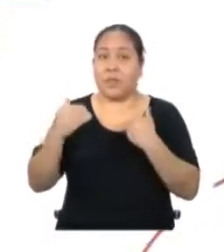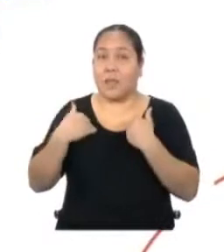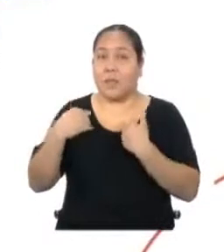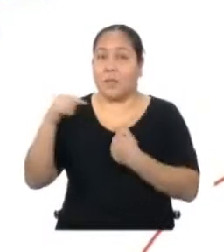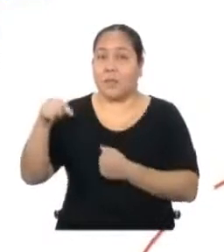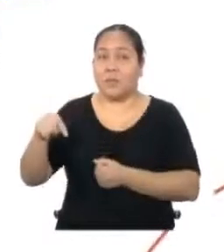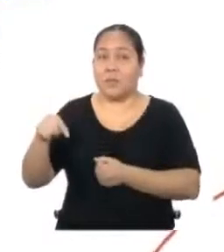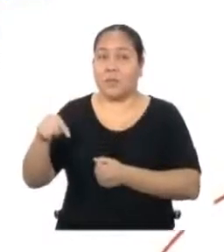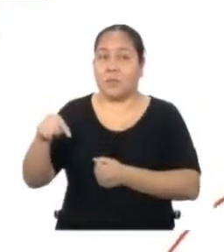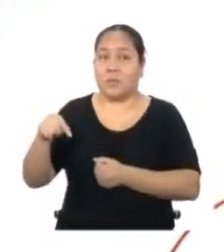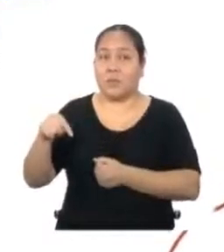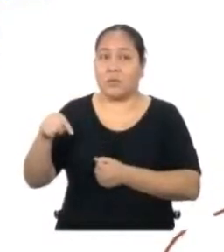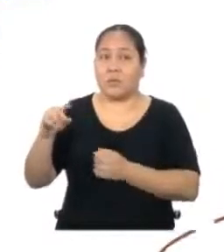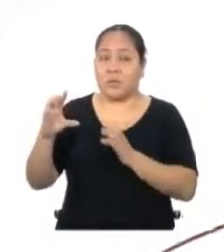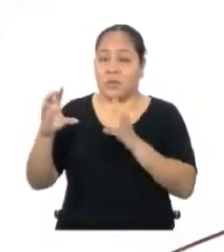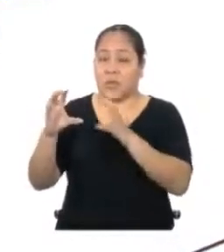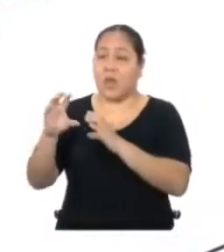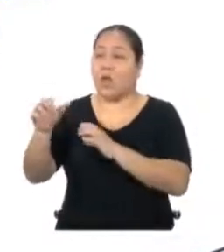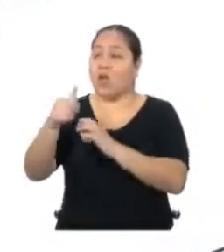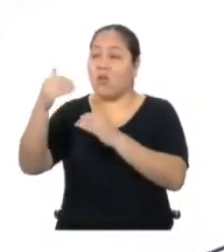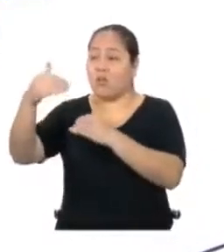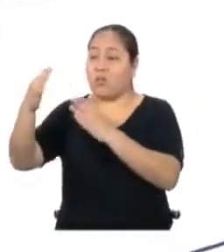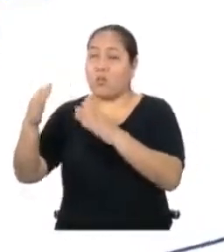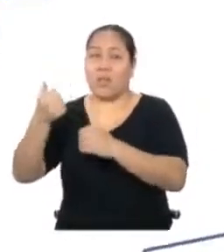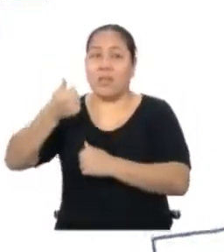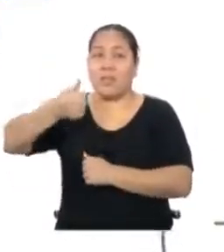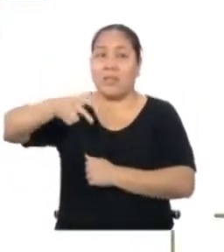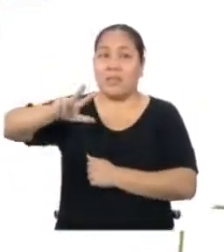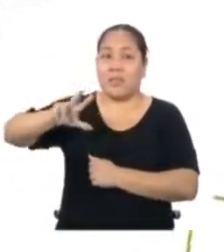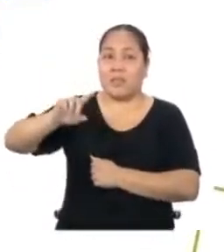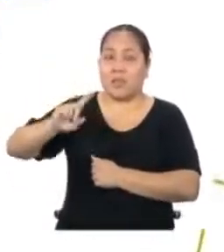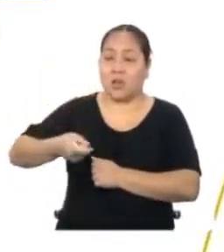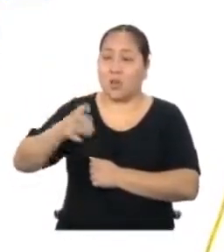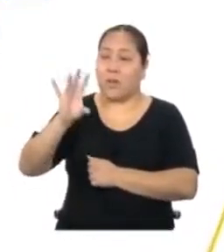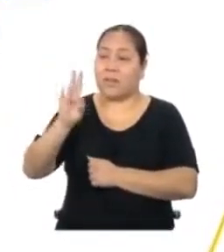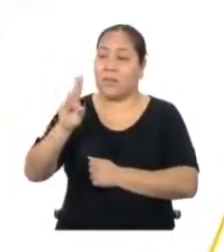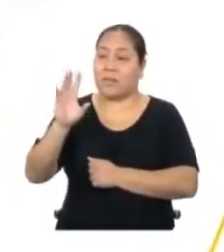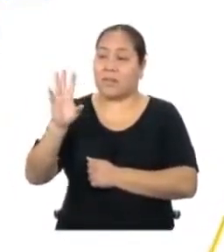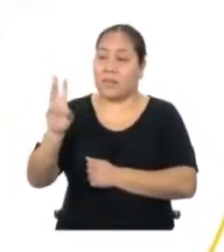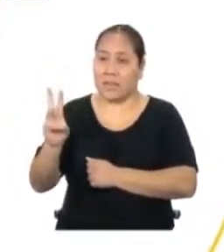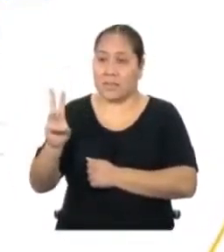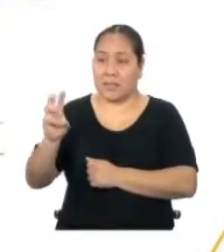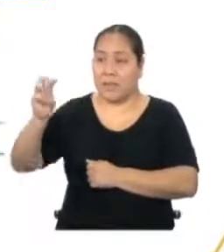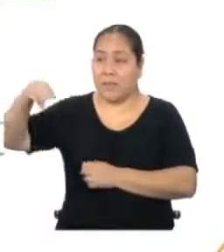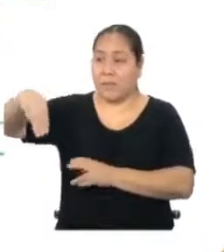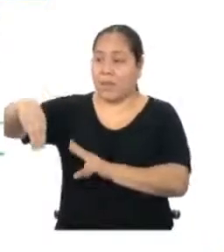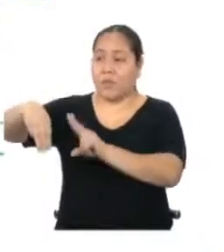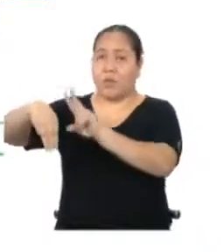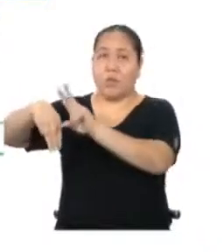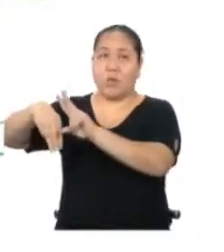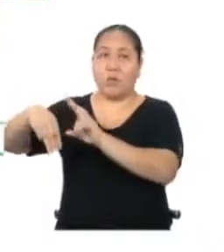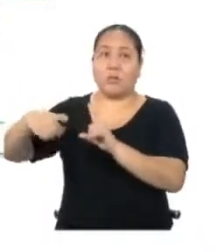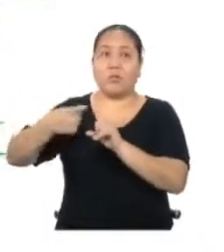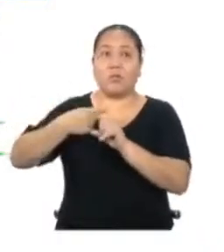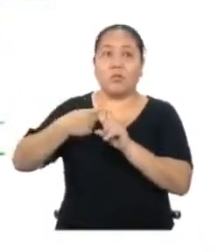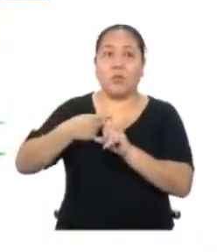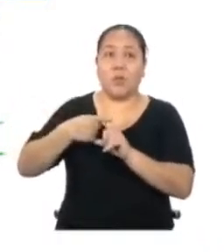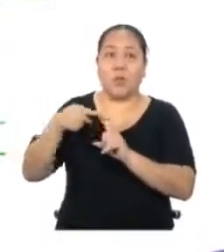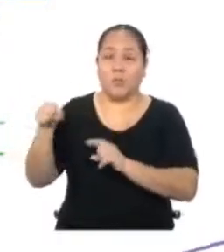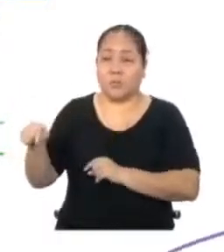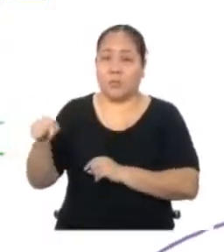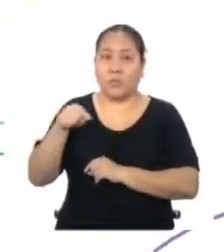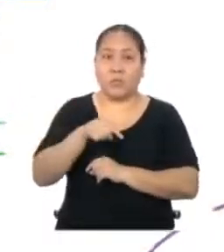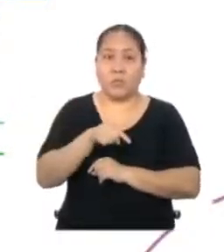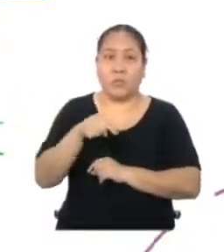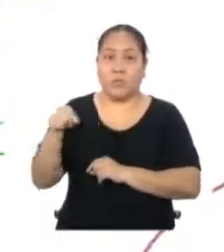que este otro bioguerto mide 13,76 metros cuadrados Si sumamos las